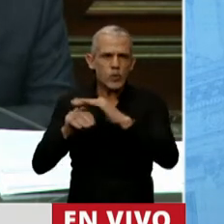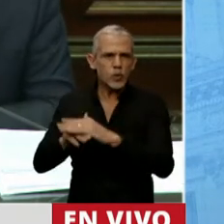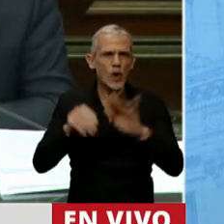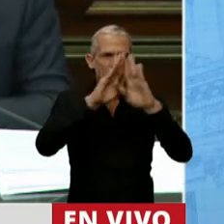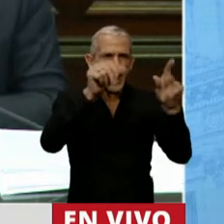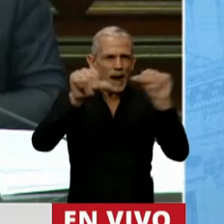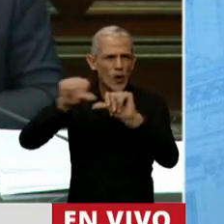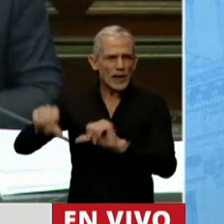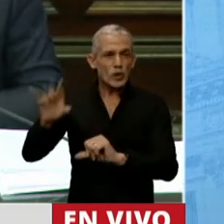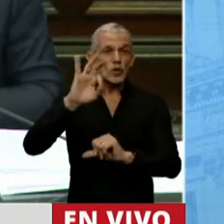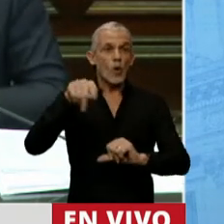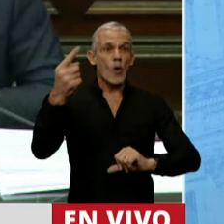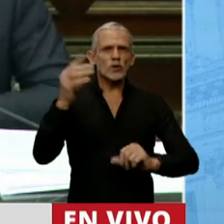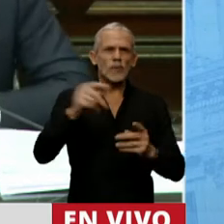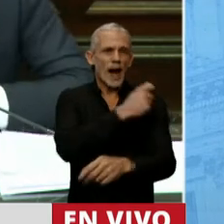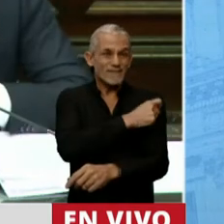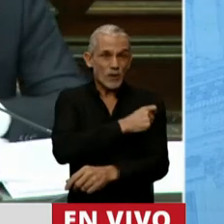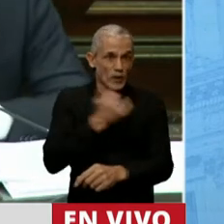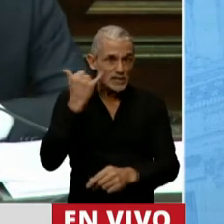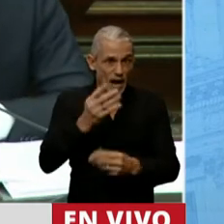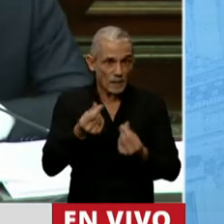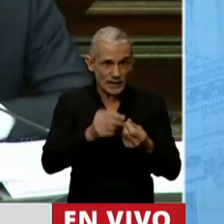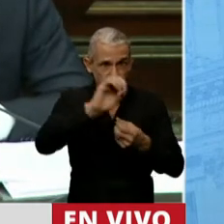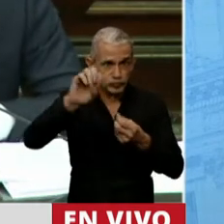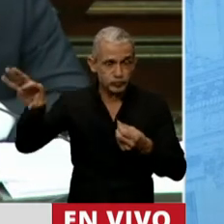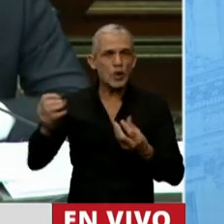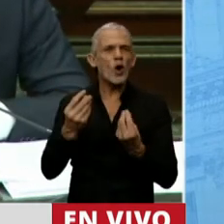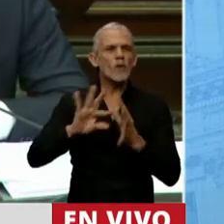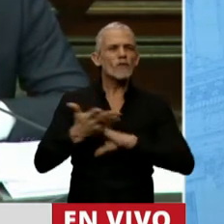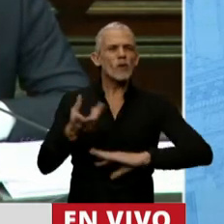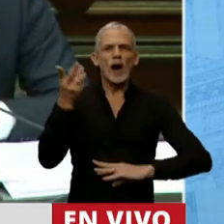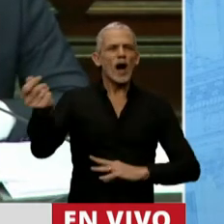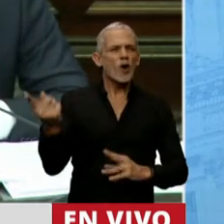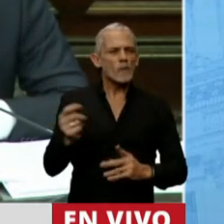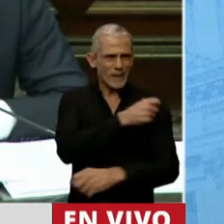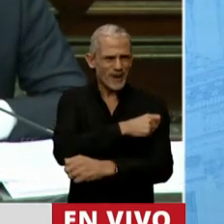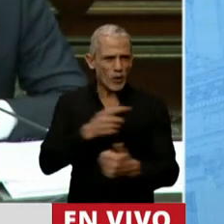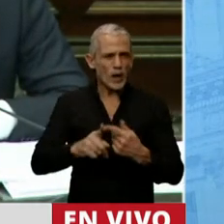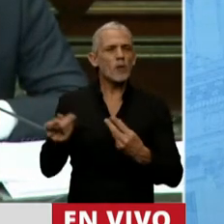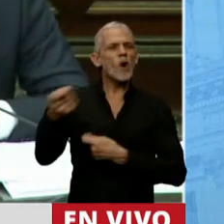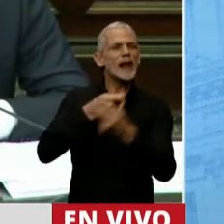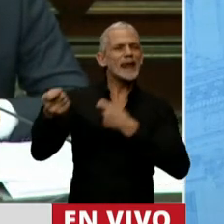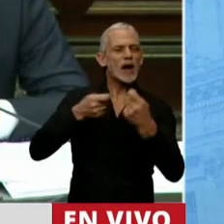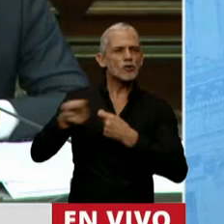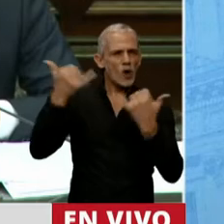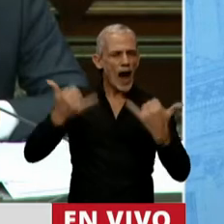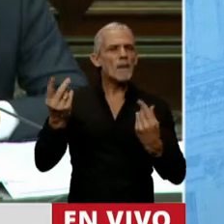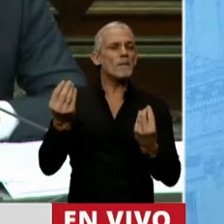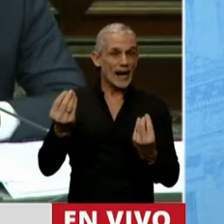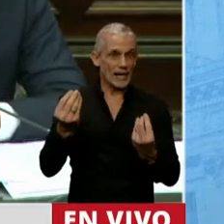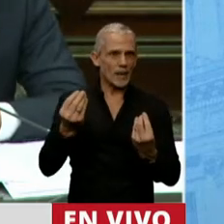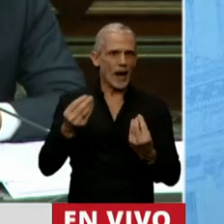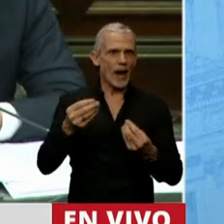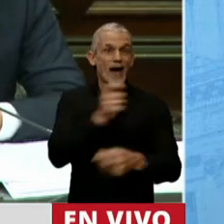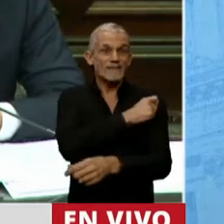hubo otros para acceder a las vacunas? ¿De qué manera vamos a adquirir la vacuna? ¿Qué gestiones y negociaciones se están llevando adelante para cuando se